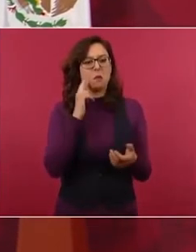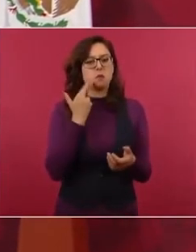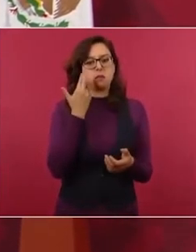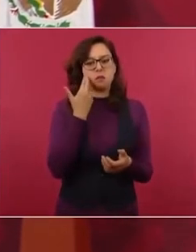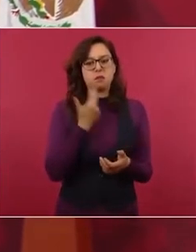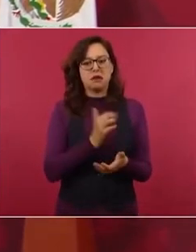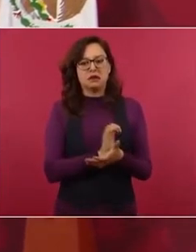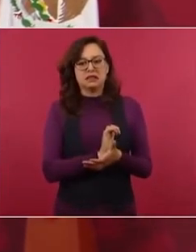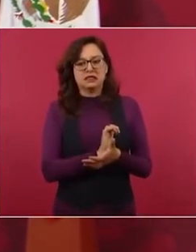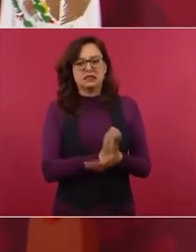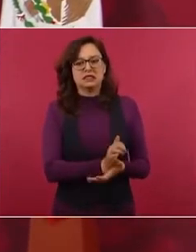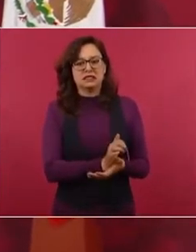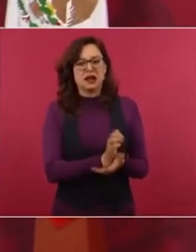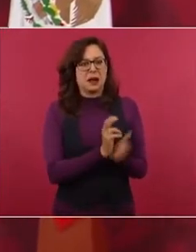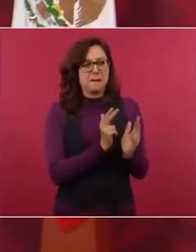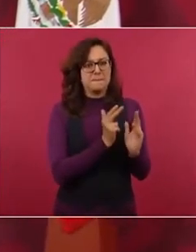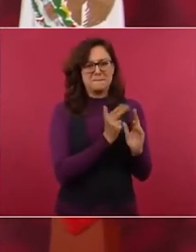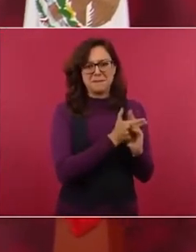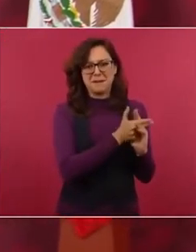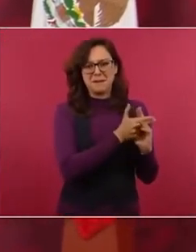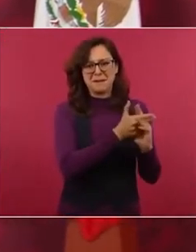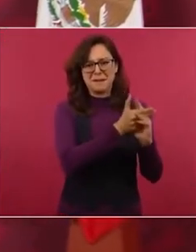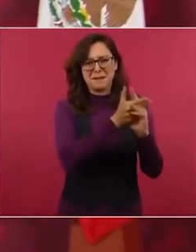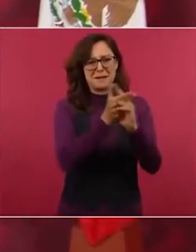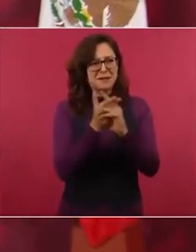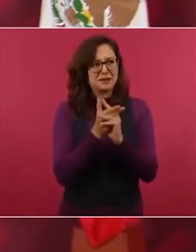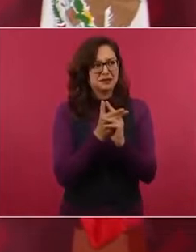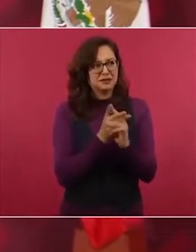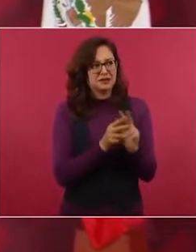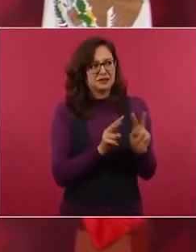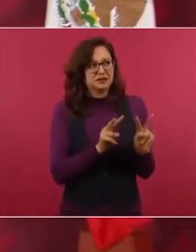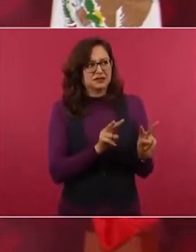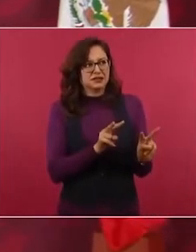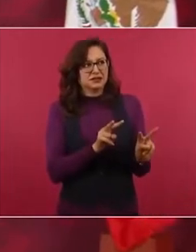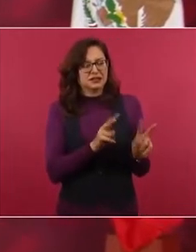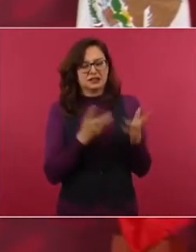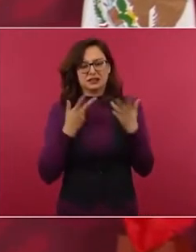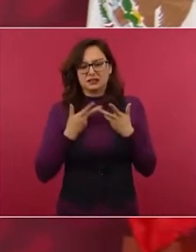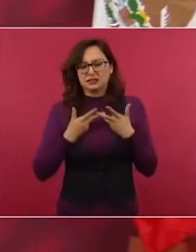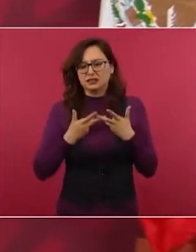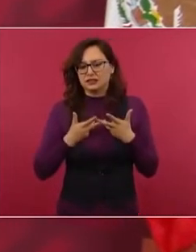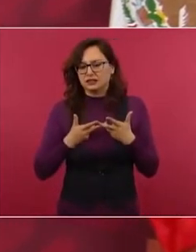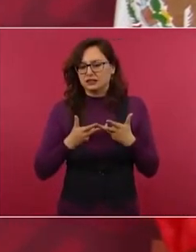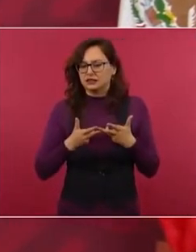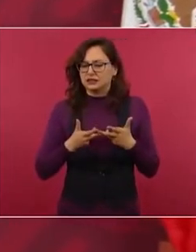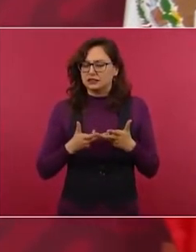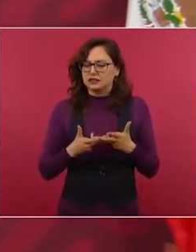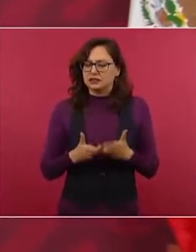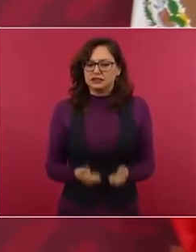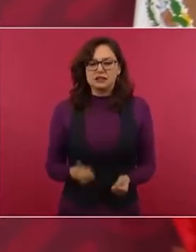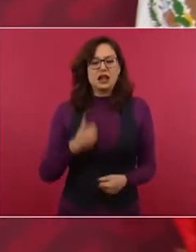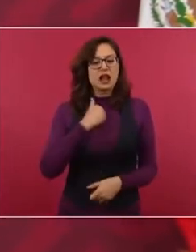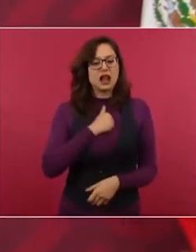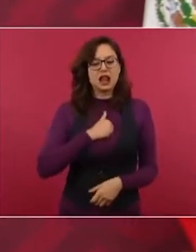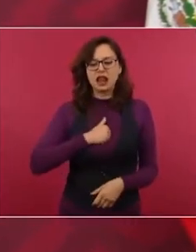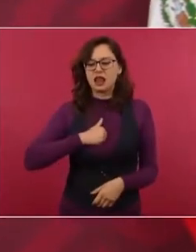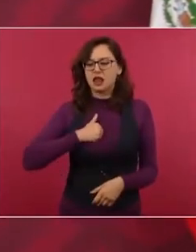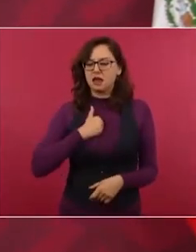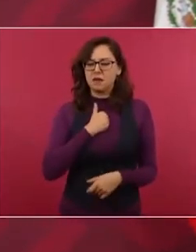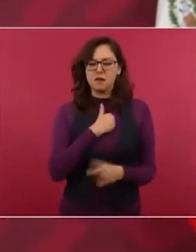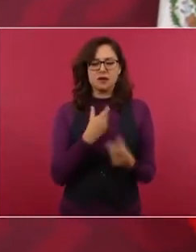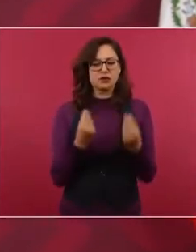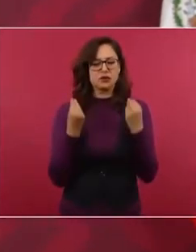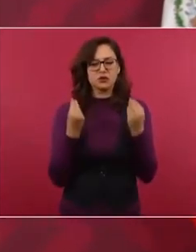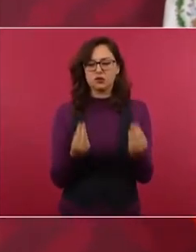Eso lo tenemos que combatir